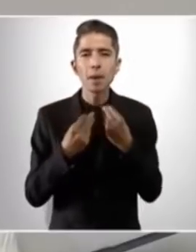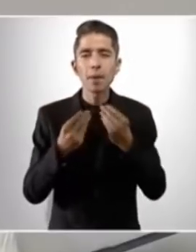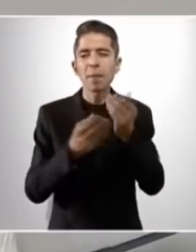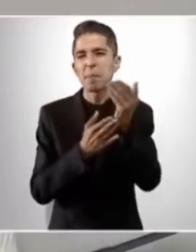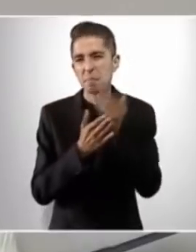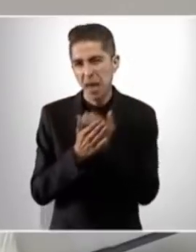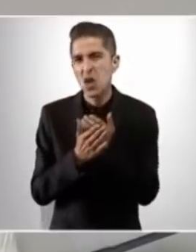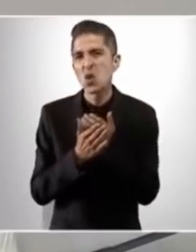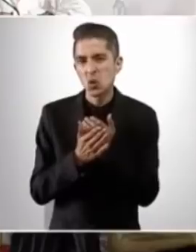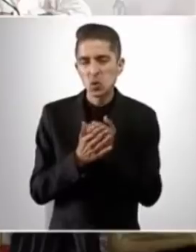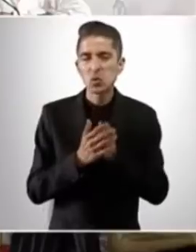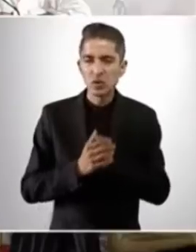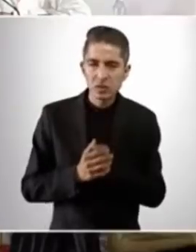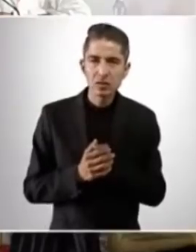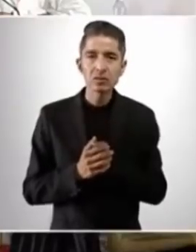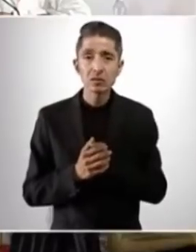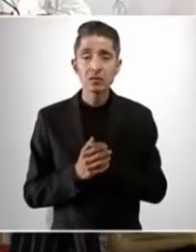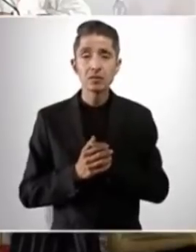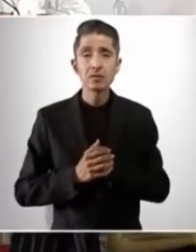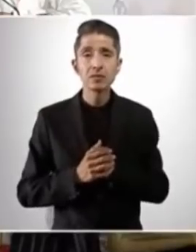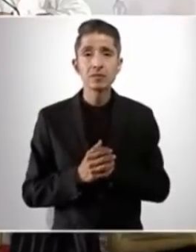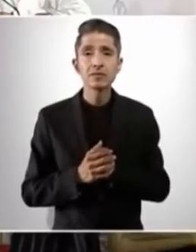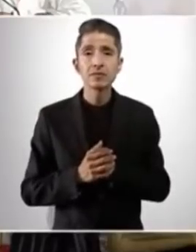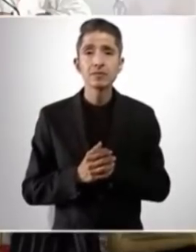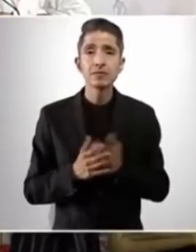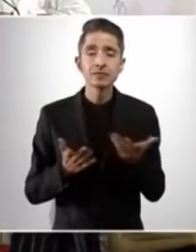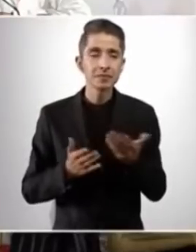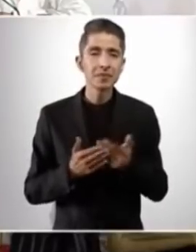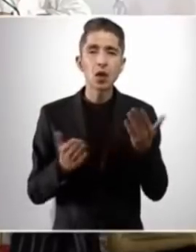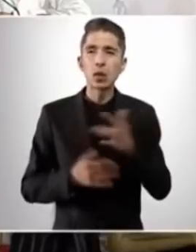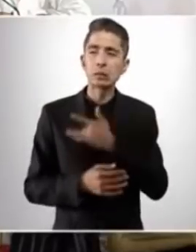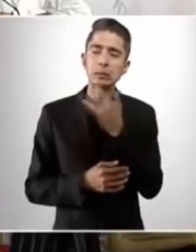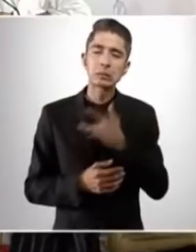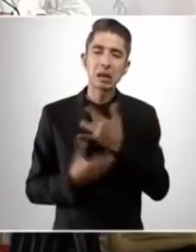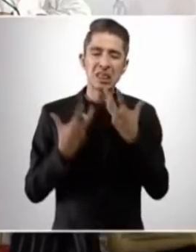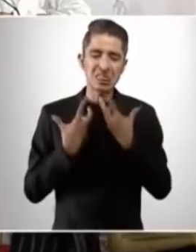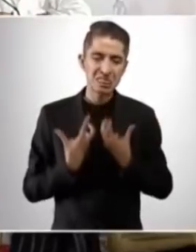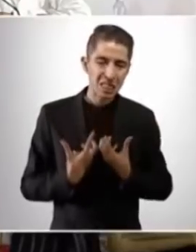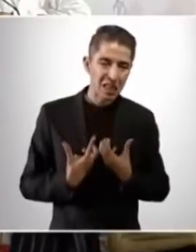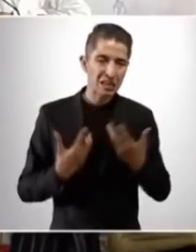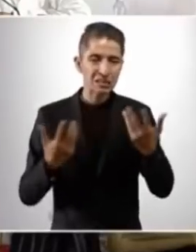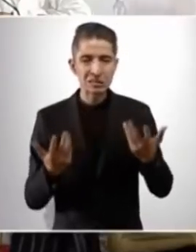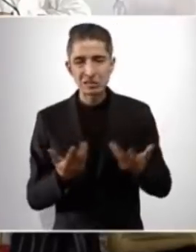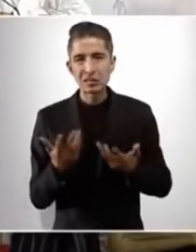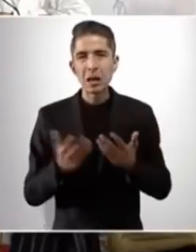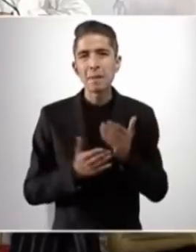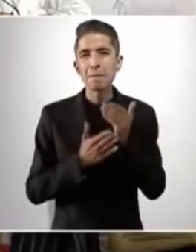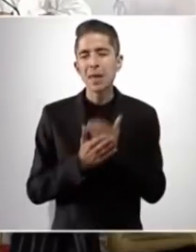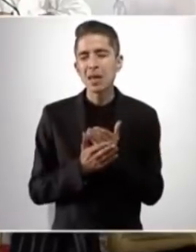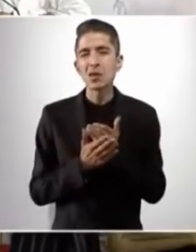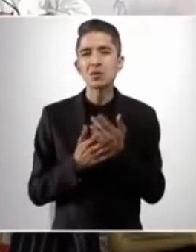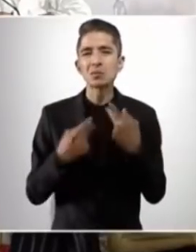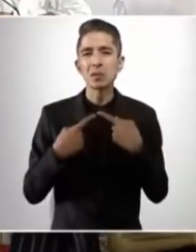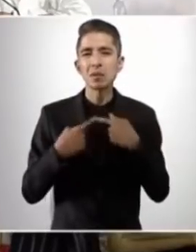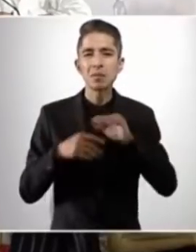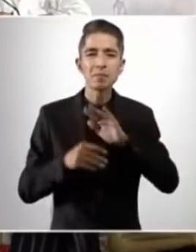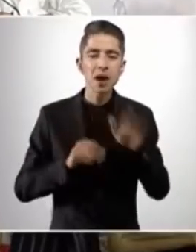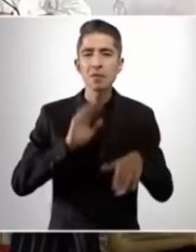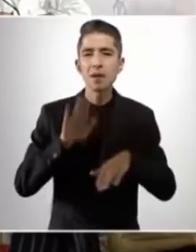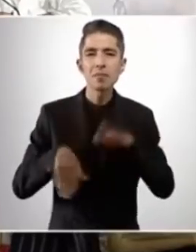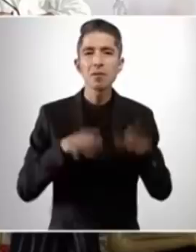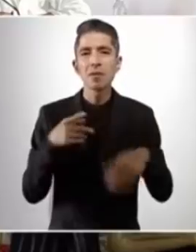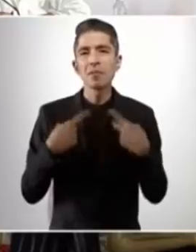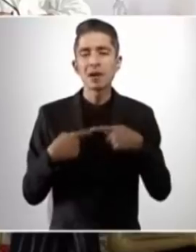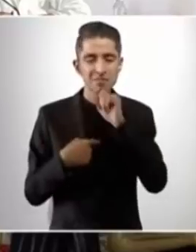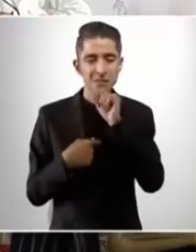y lo que más nos ha dolido ya también son menos los fallecidos.